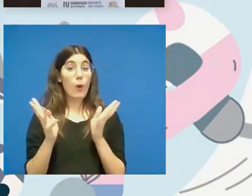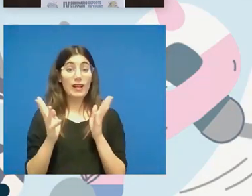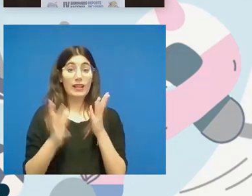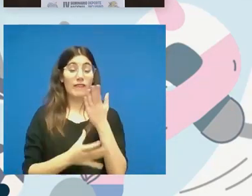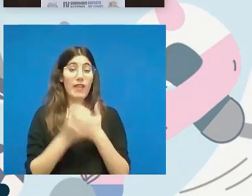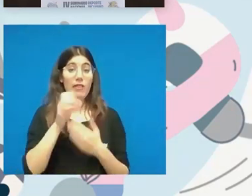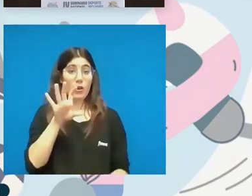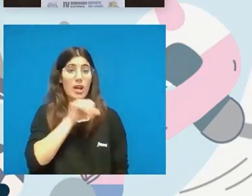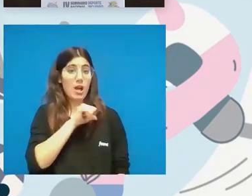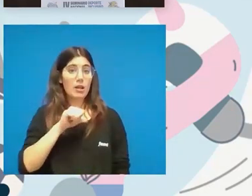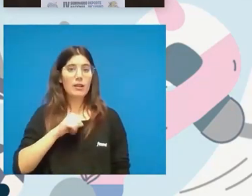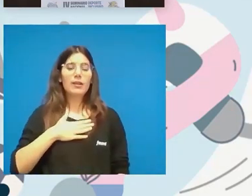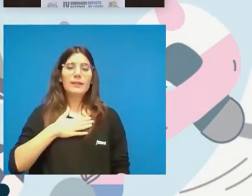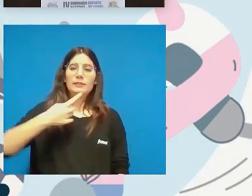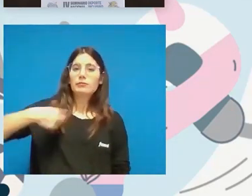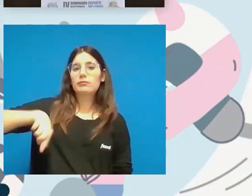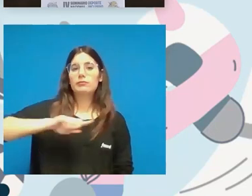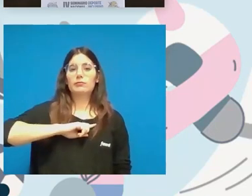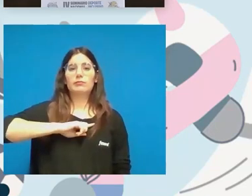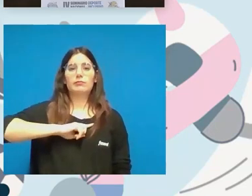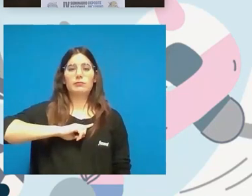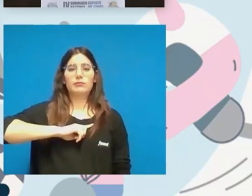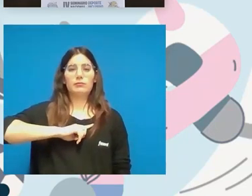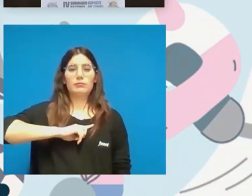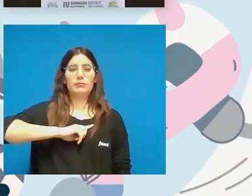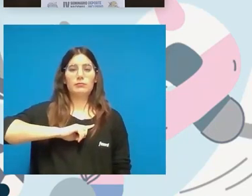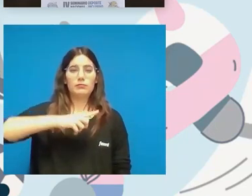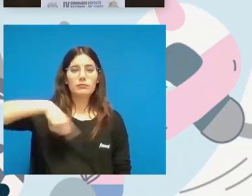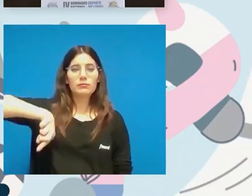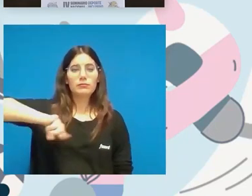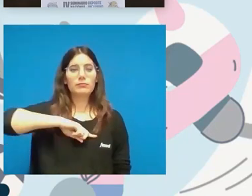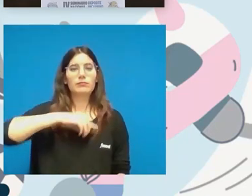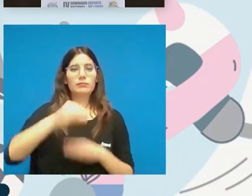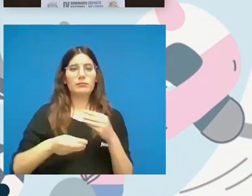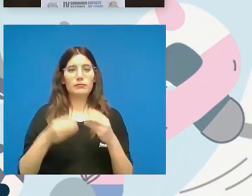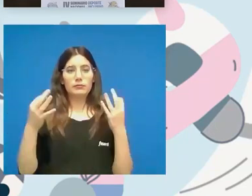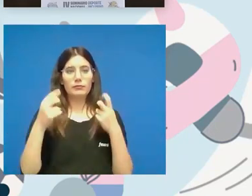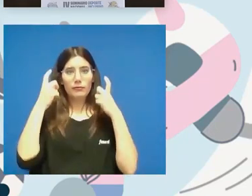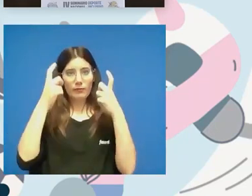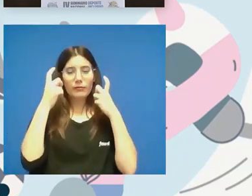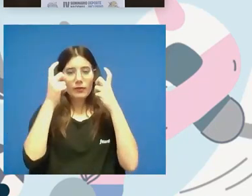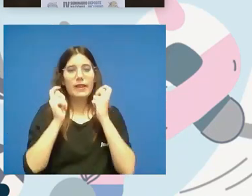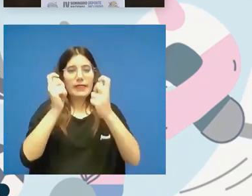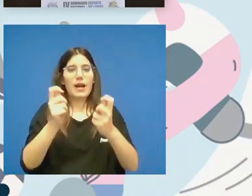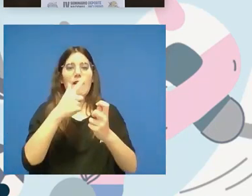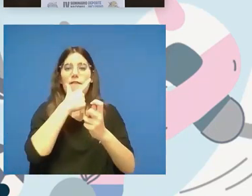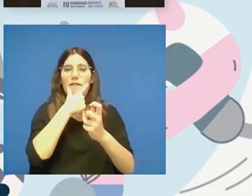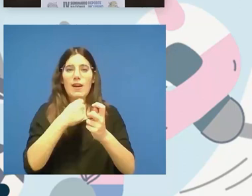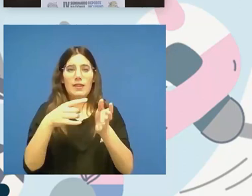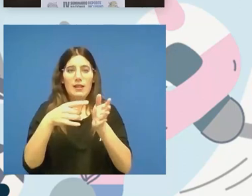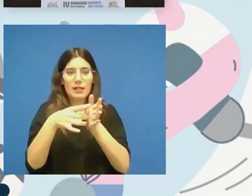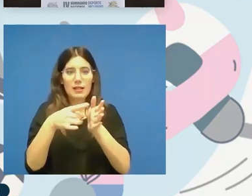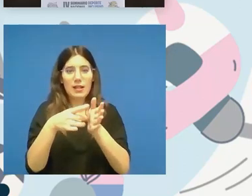bueno nosotros nos dedicamos a favorecer la calidad de vida ¿vale? a través